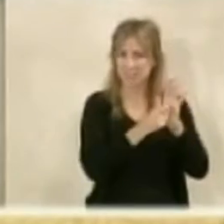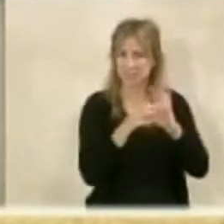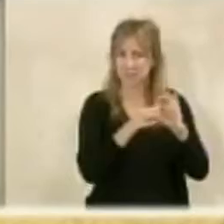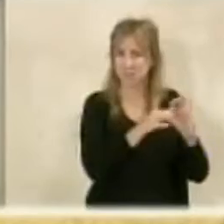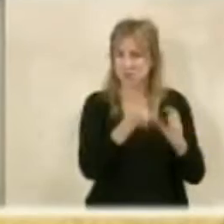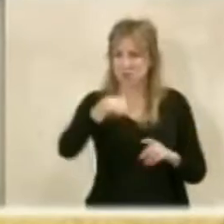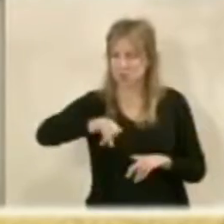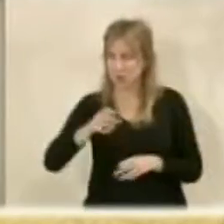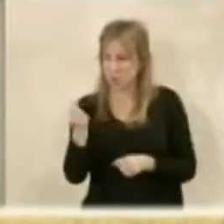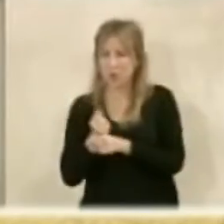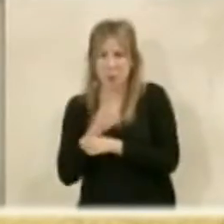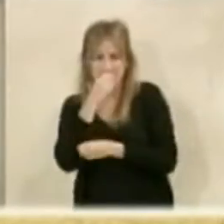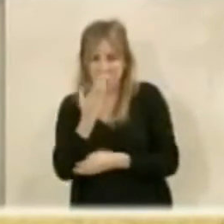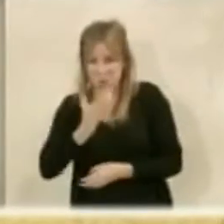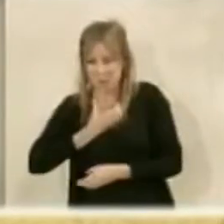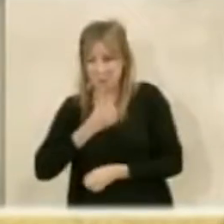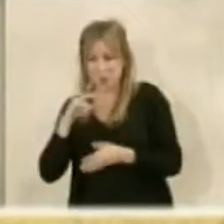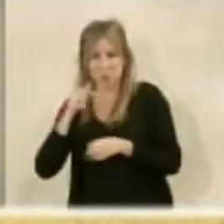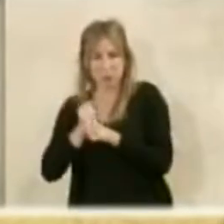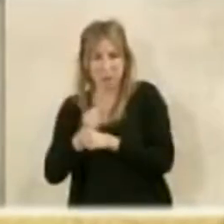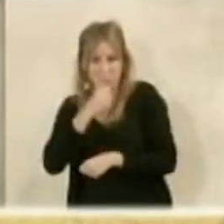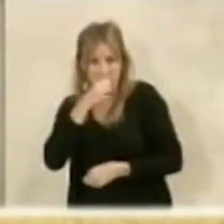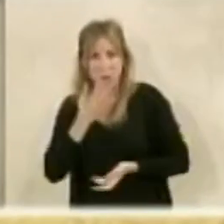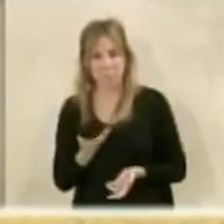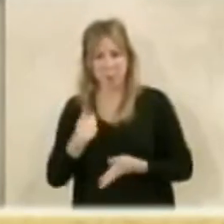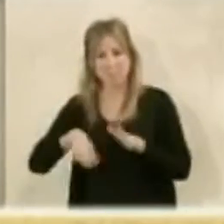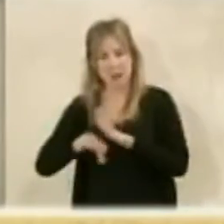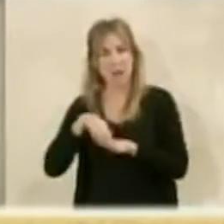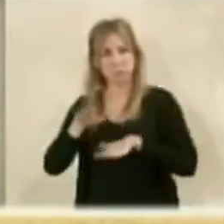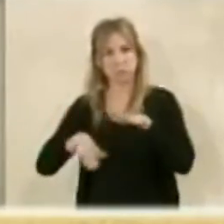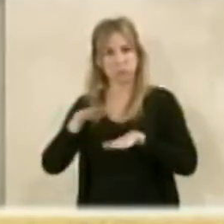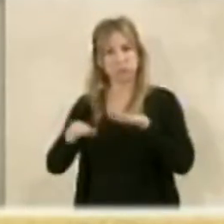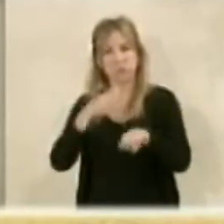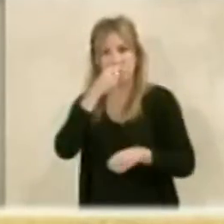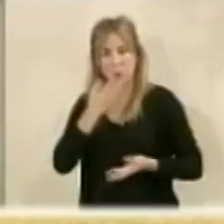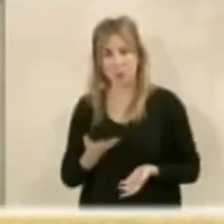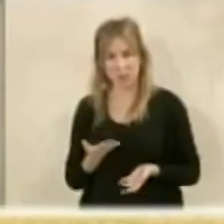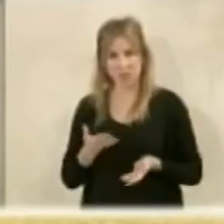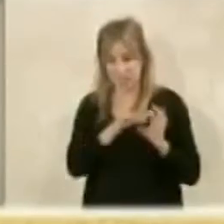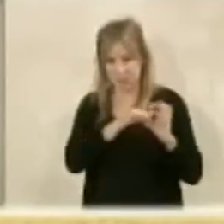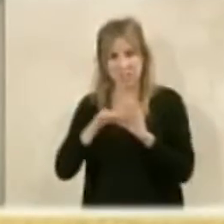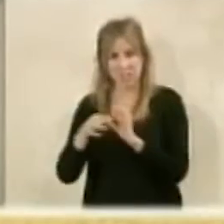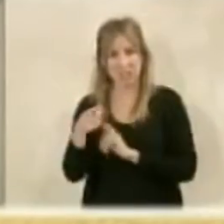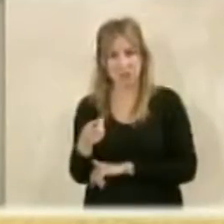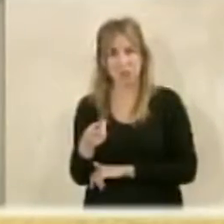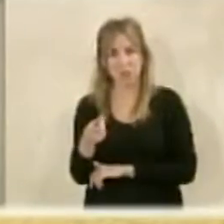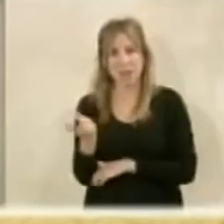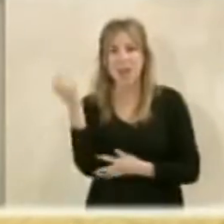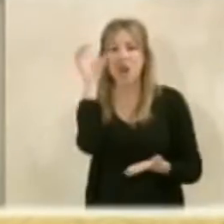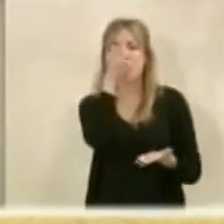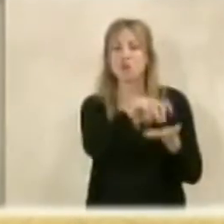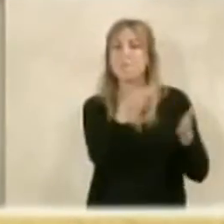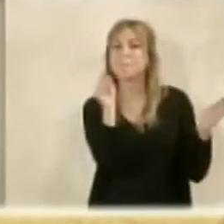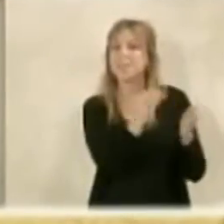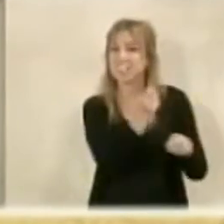un magnífico trabajo en Ayuntamiento de Almería para avanzar pasos en ese sentido. Los pequeños comercios tienen que ver